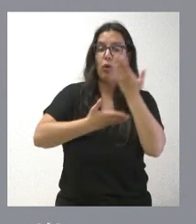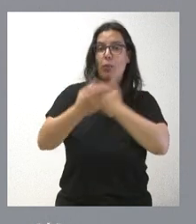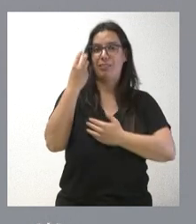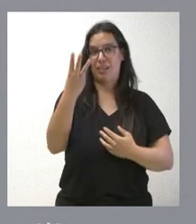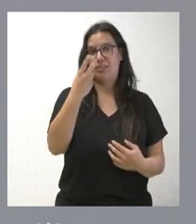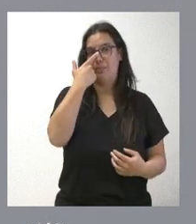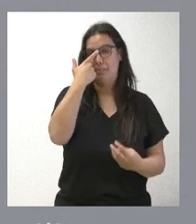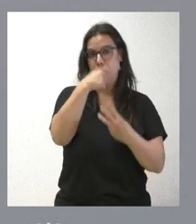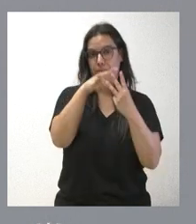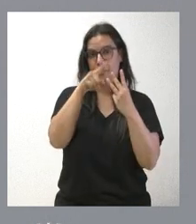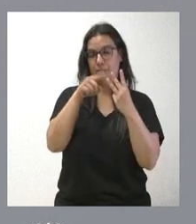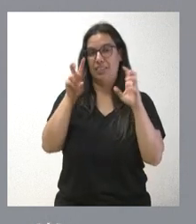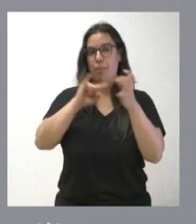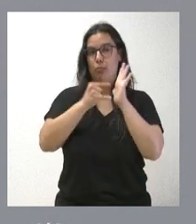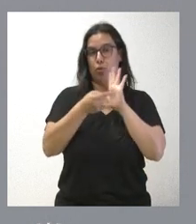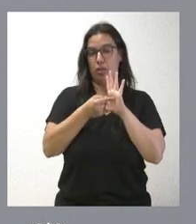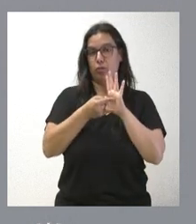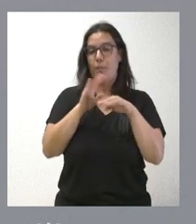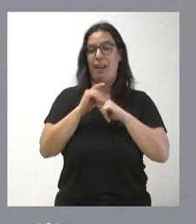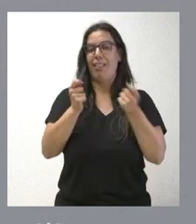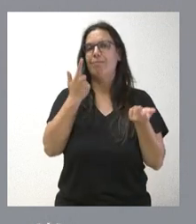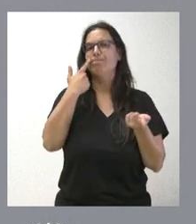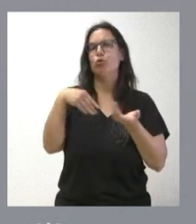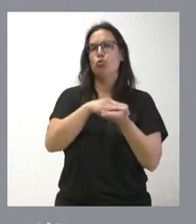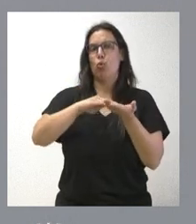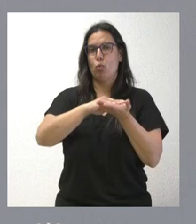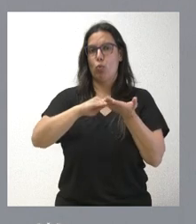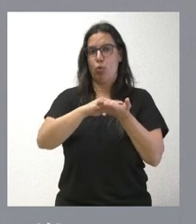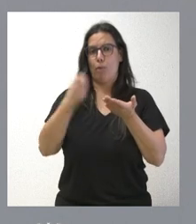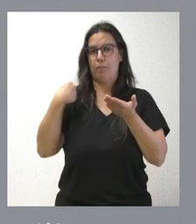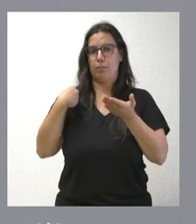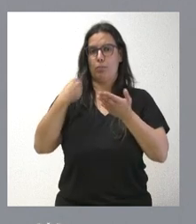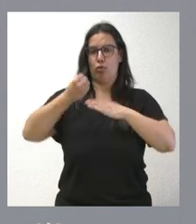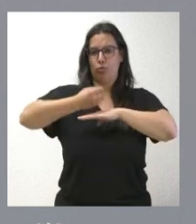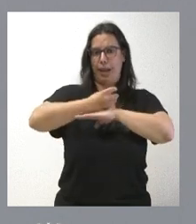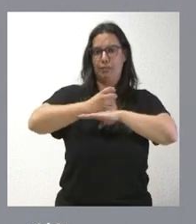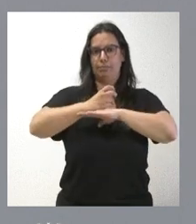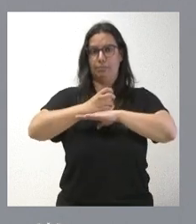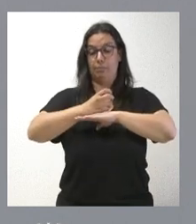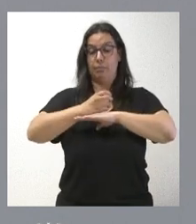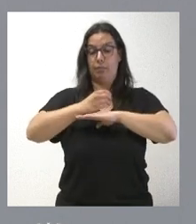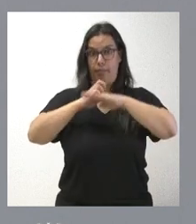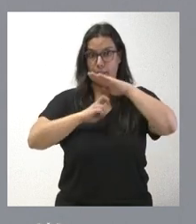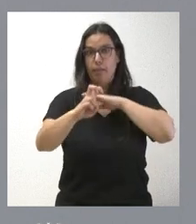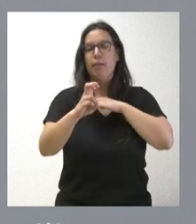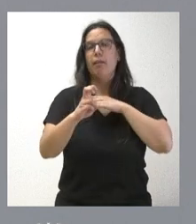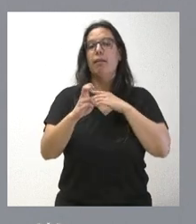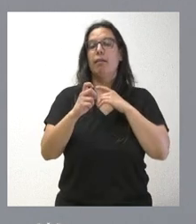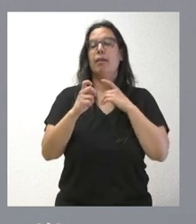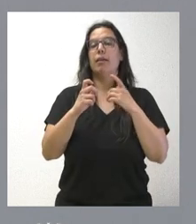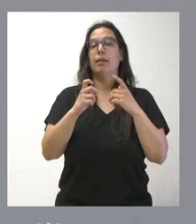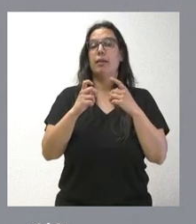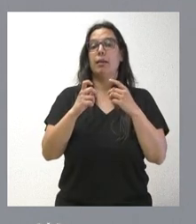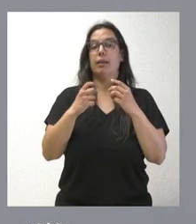de dar una solución al paso del ferrocarril por la ciudad y que las otras dos Administraciones